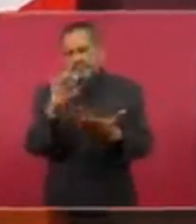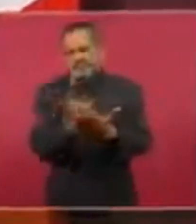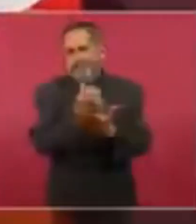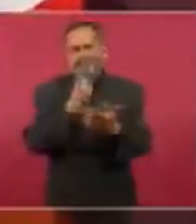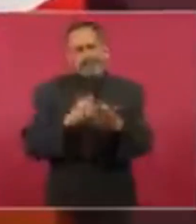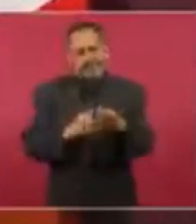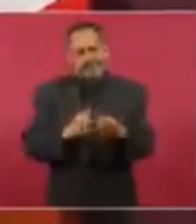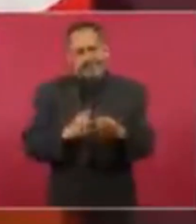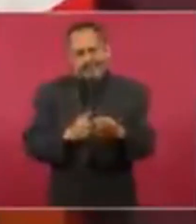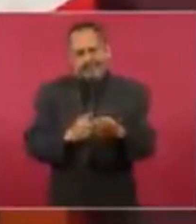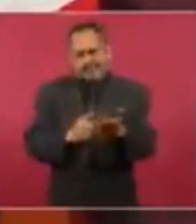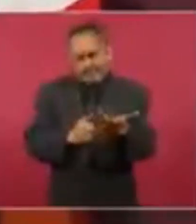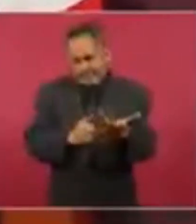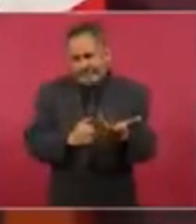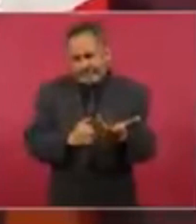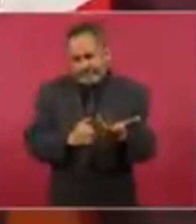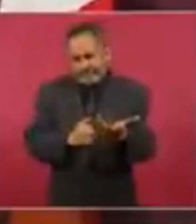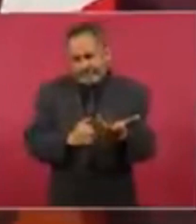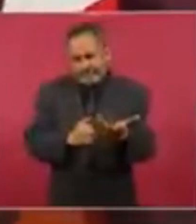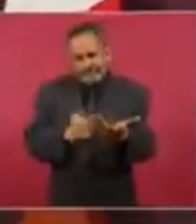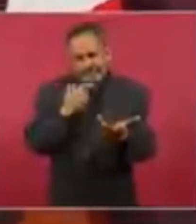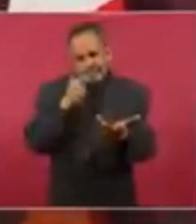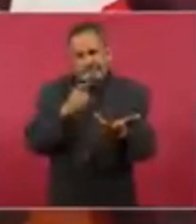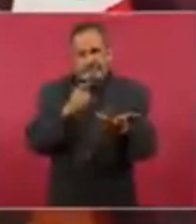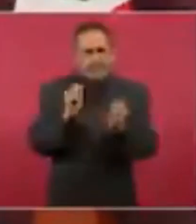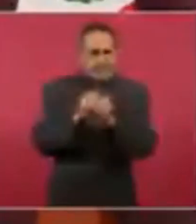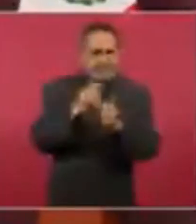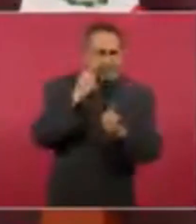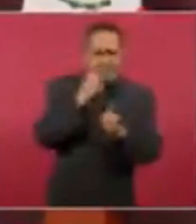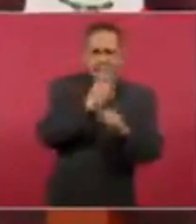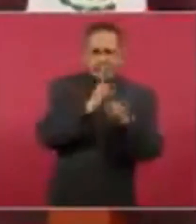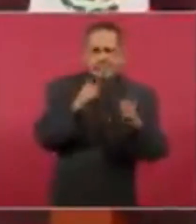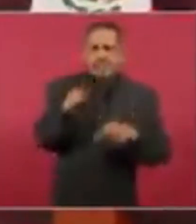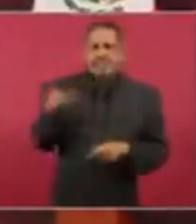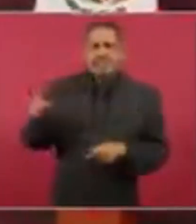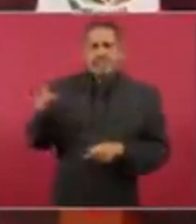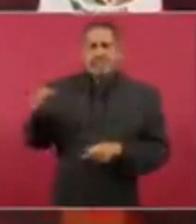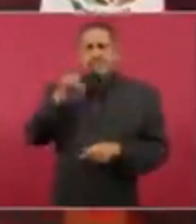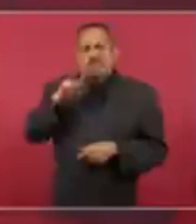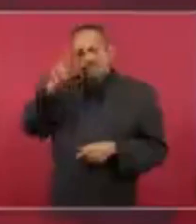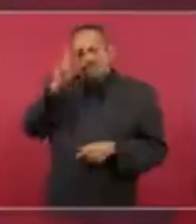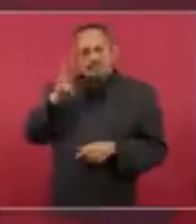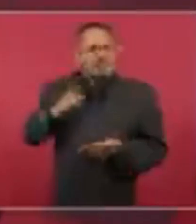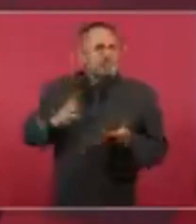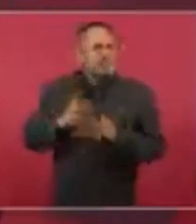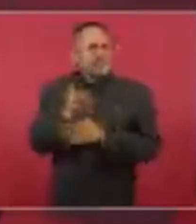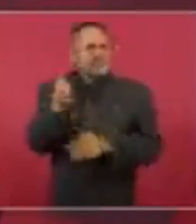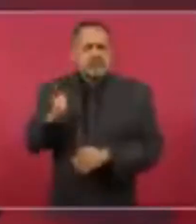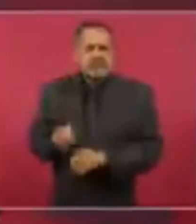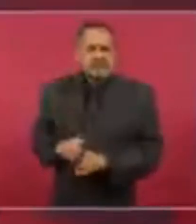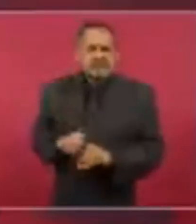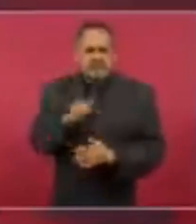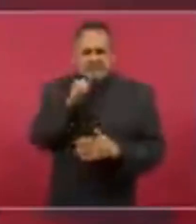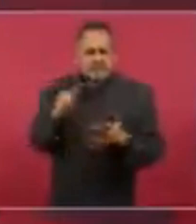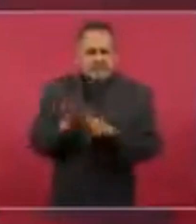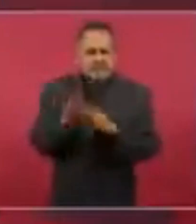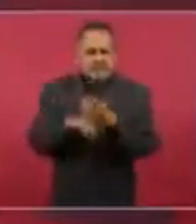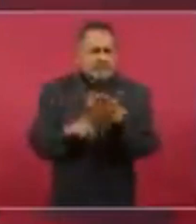en una elección libre y democrática